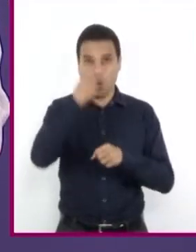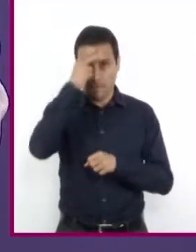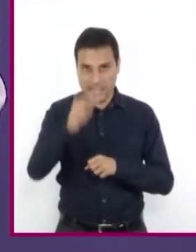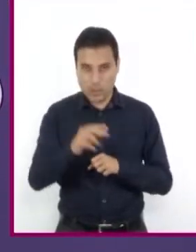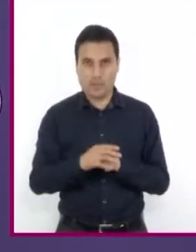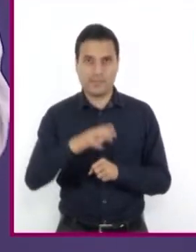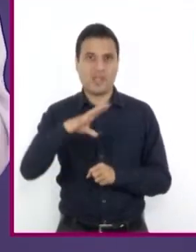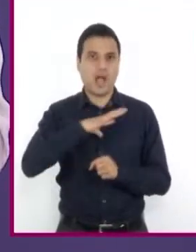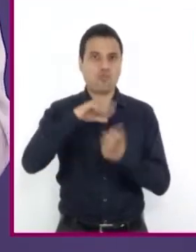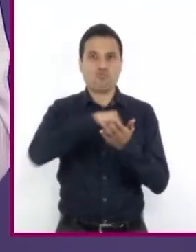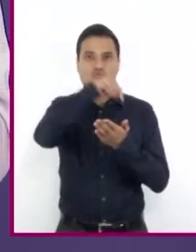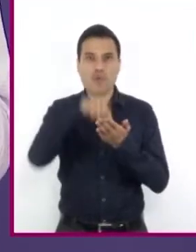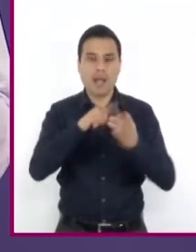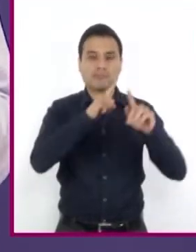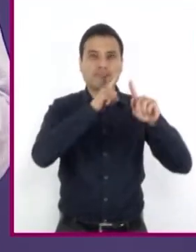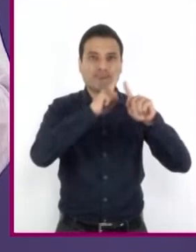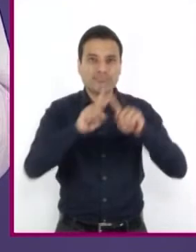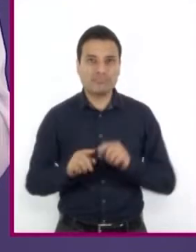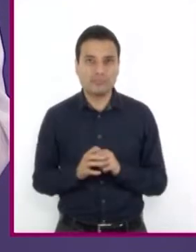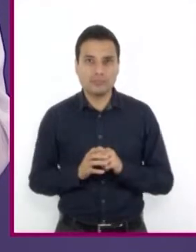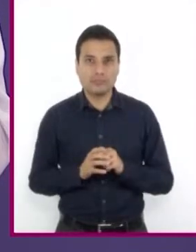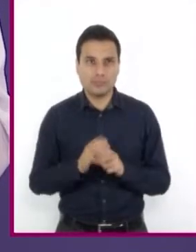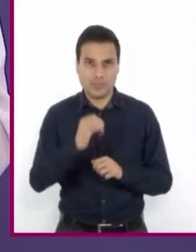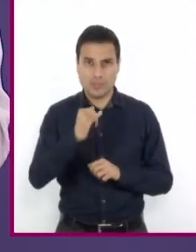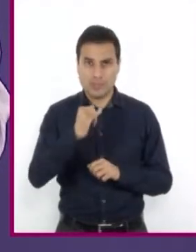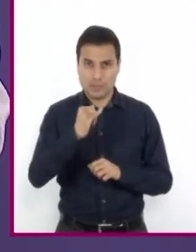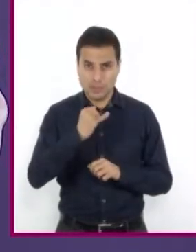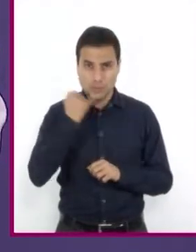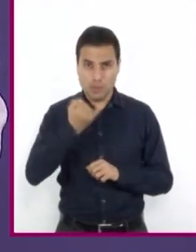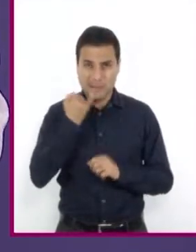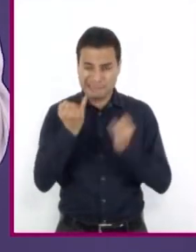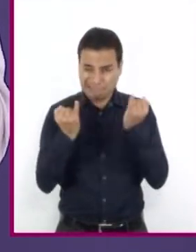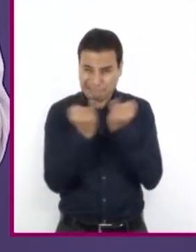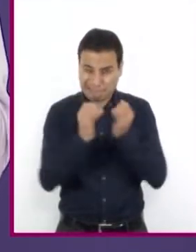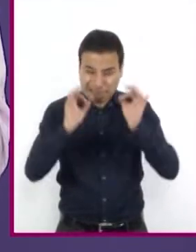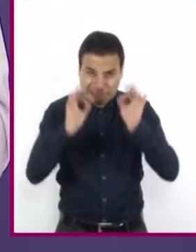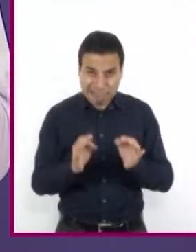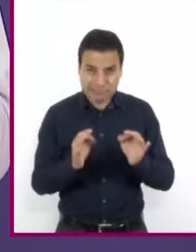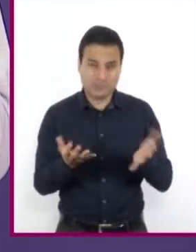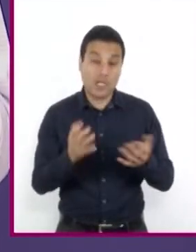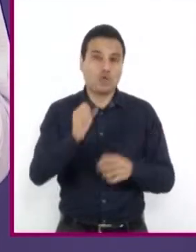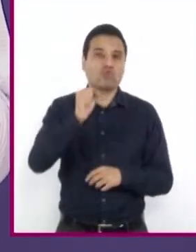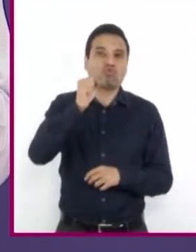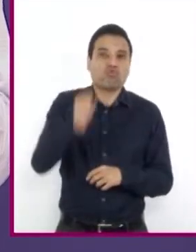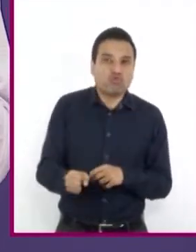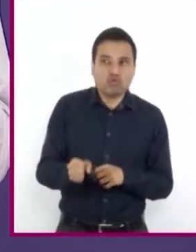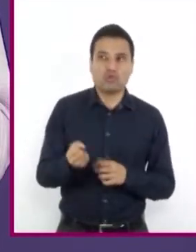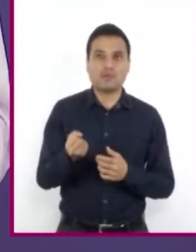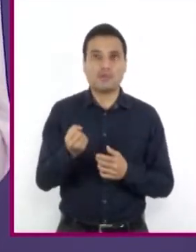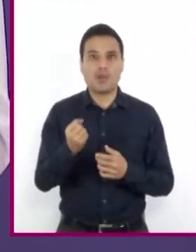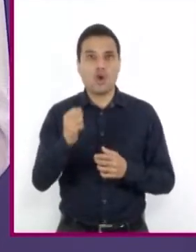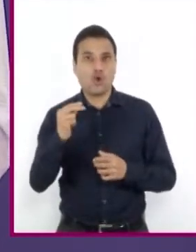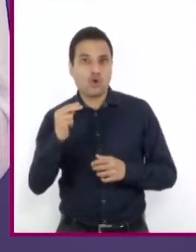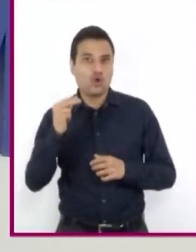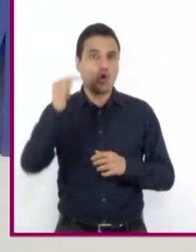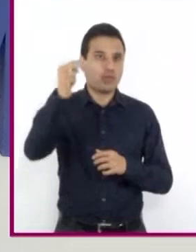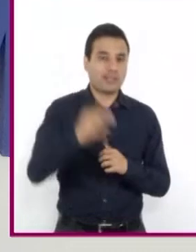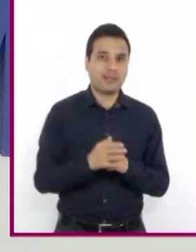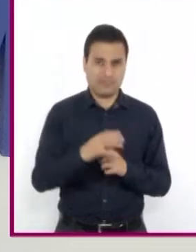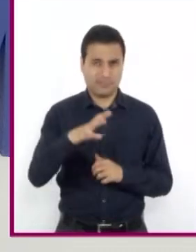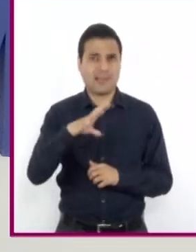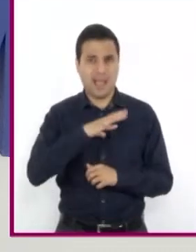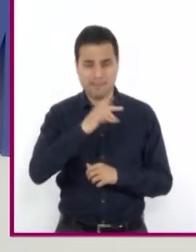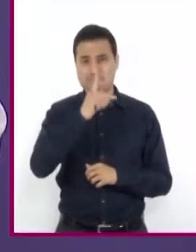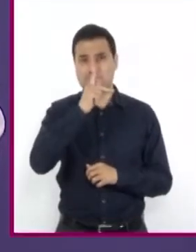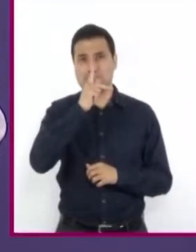de las regiones que lo conforman. Se habla de manera distintas. En el sur hay expresiones muy diferentes a las que se han desarrollado y adoptado en el norte.